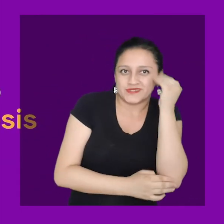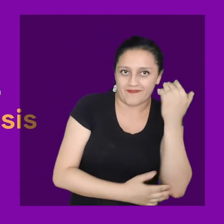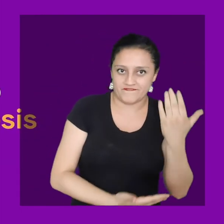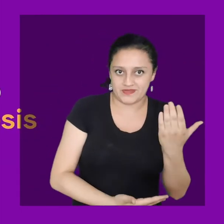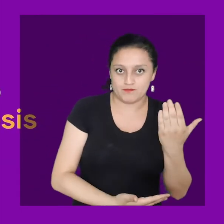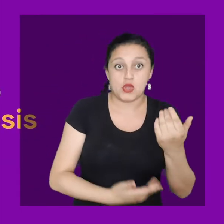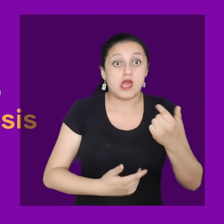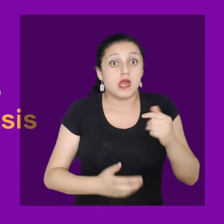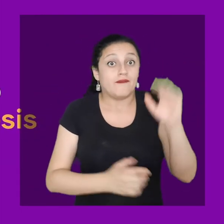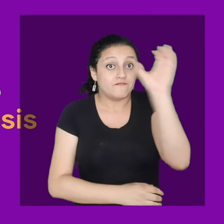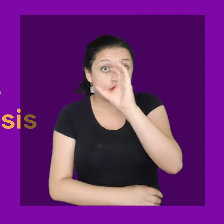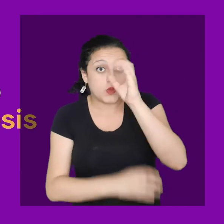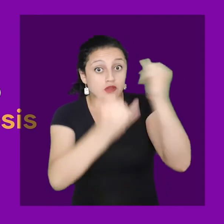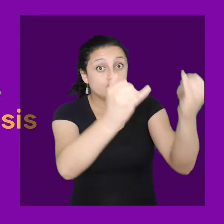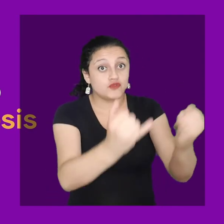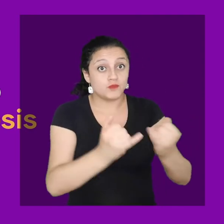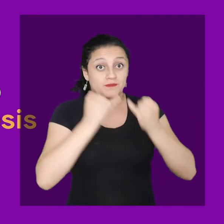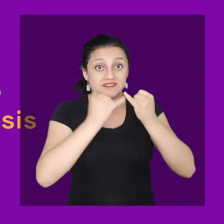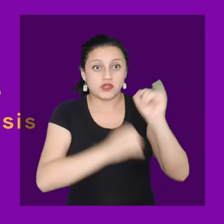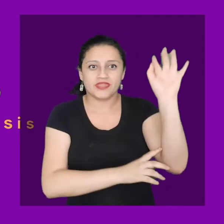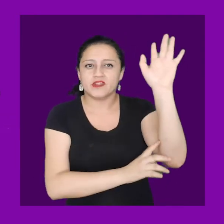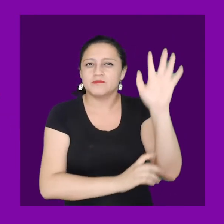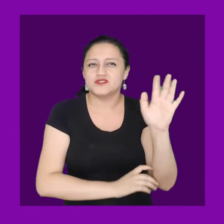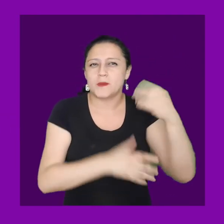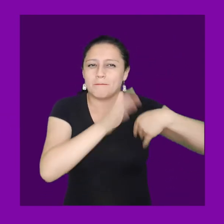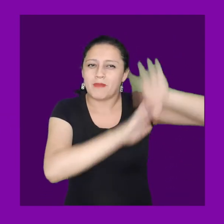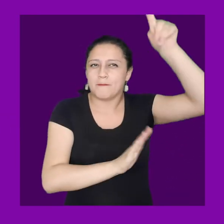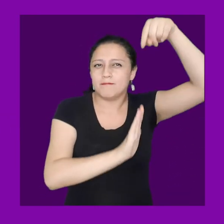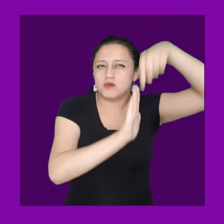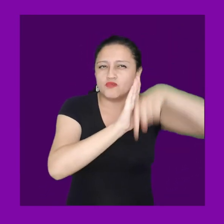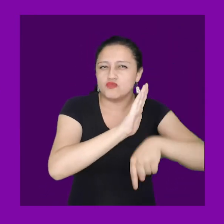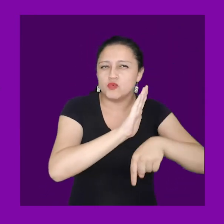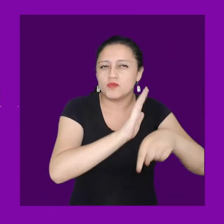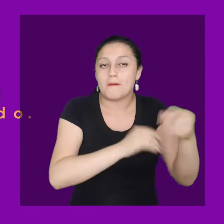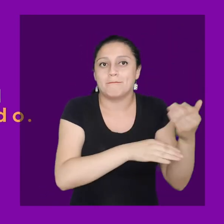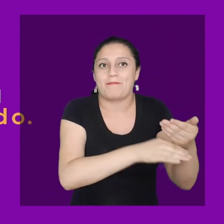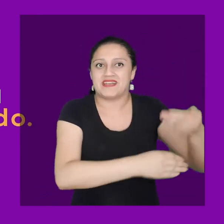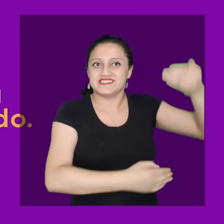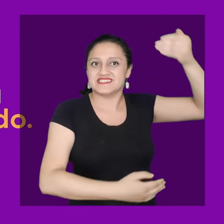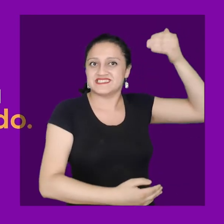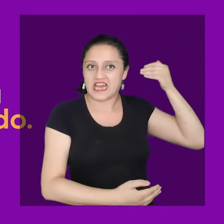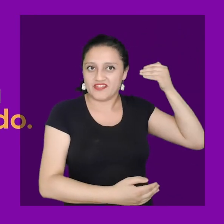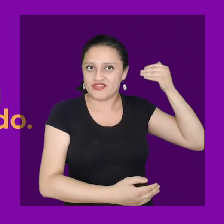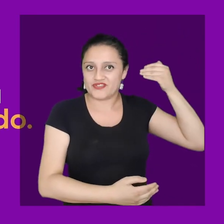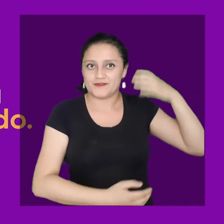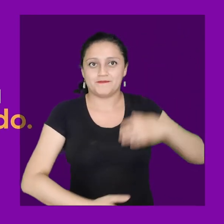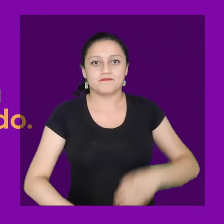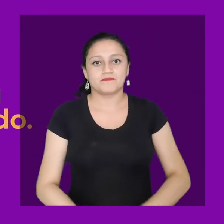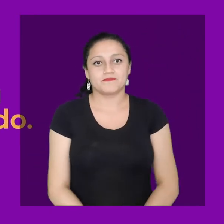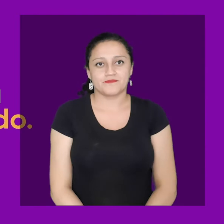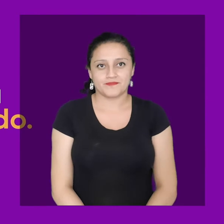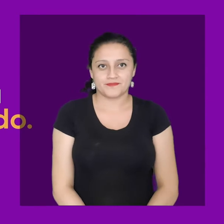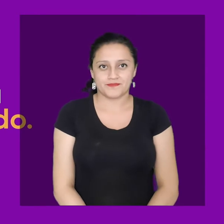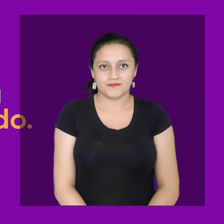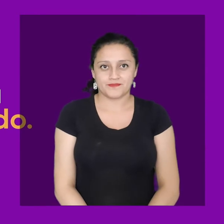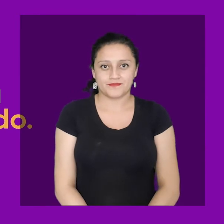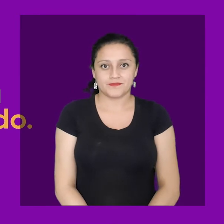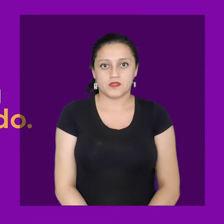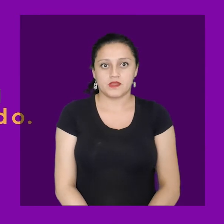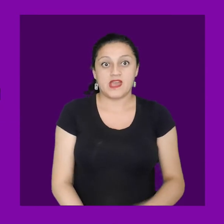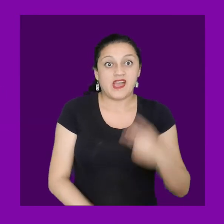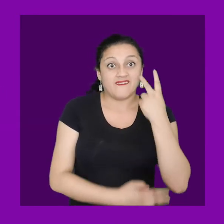método científico. Lo que buscamos es cualificar, es decir, describir de la manera más profunda el pasado.